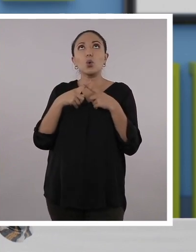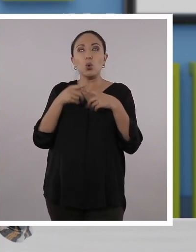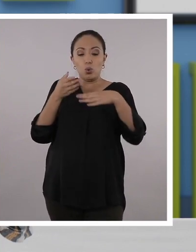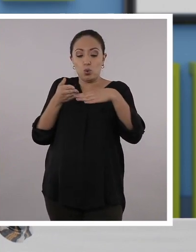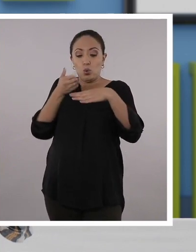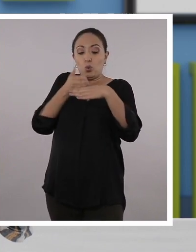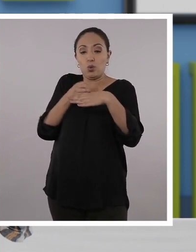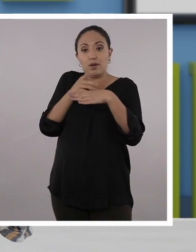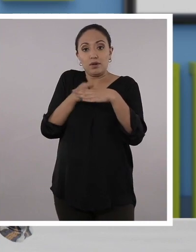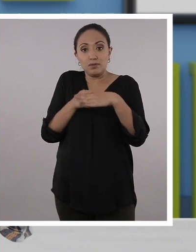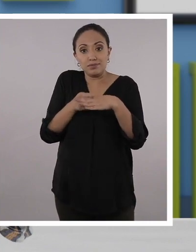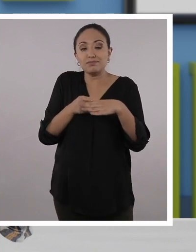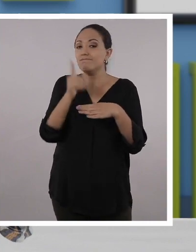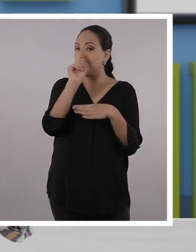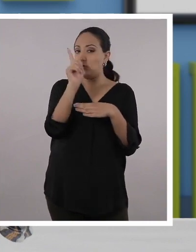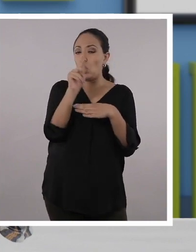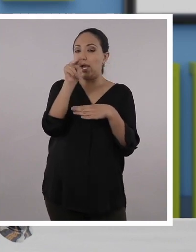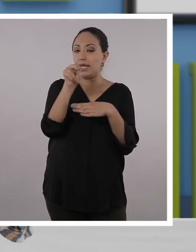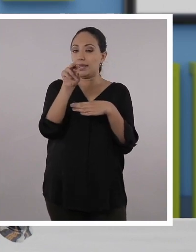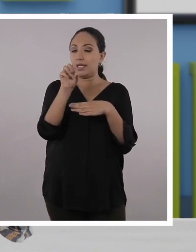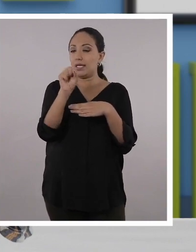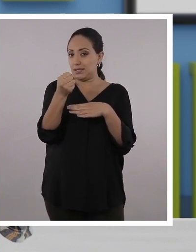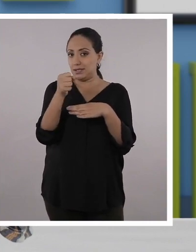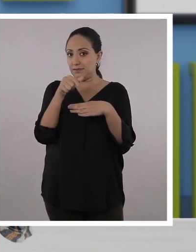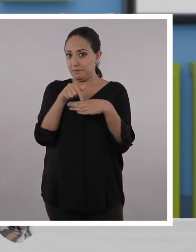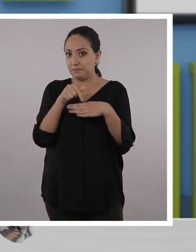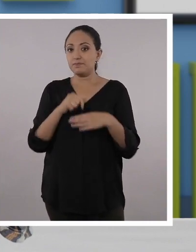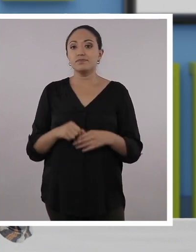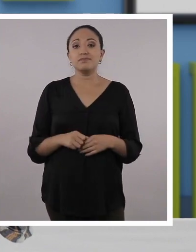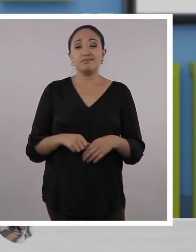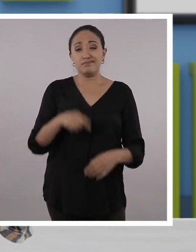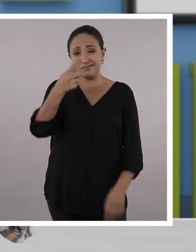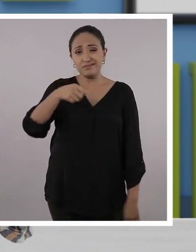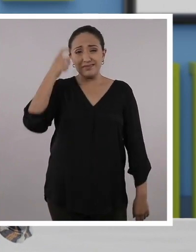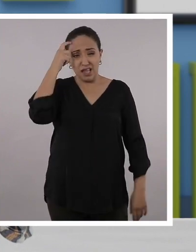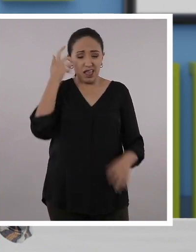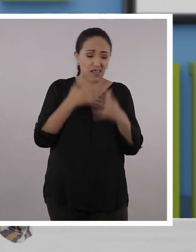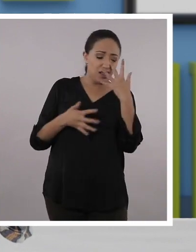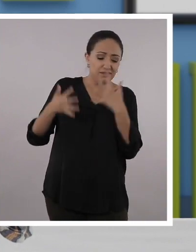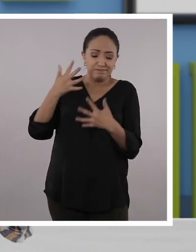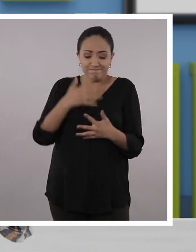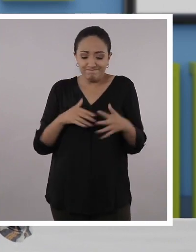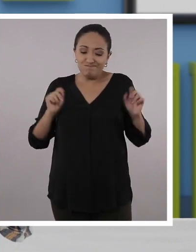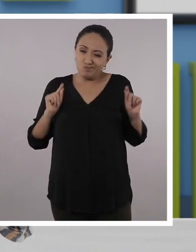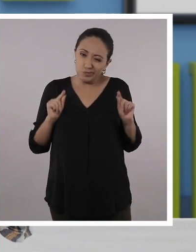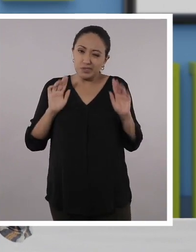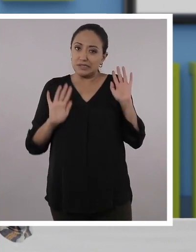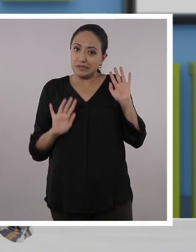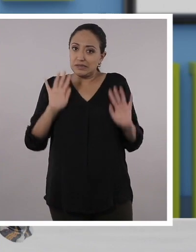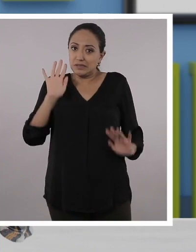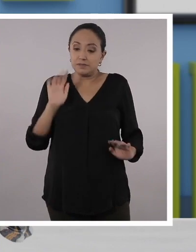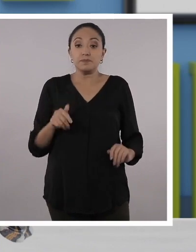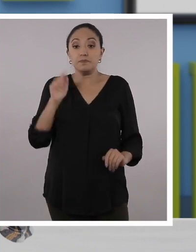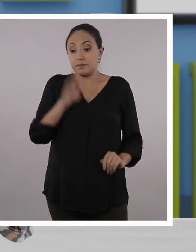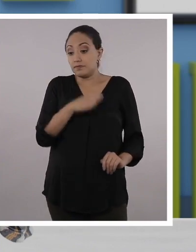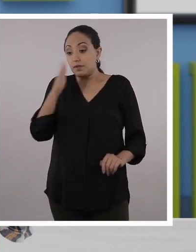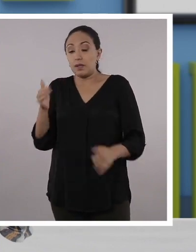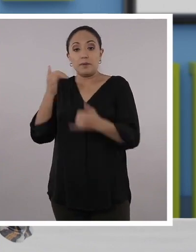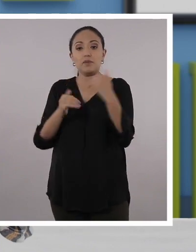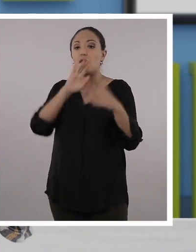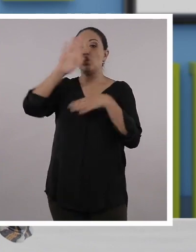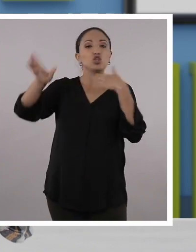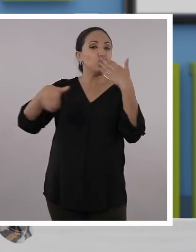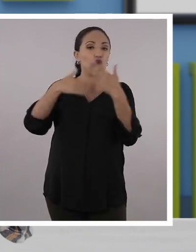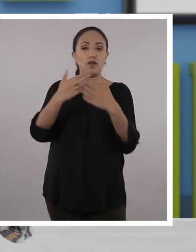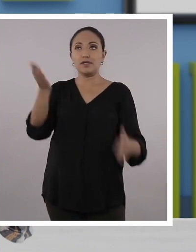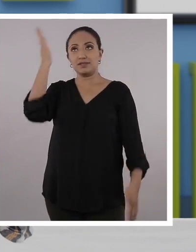en... Una consonante diferente a N o S. ¿Recuerdan en la rutina de pensamiento? Esa la que a mí me costó un poquito. Y en